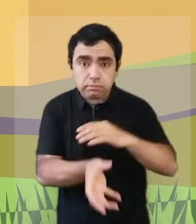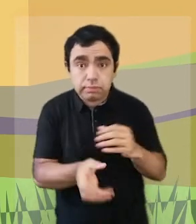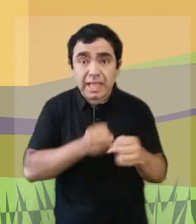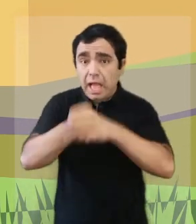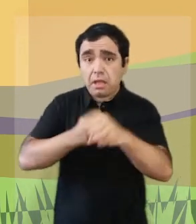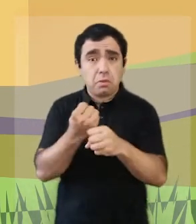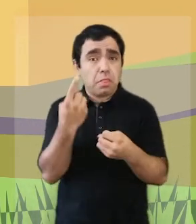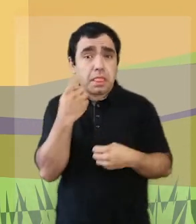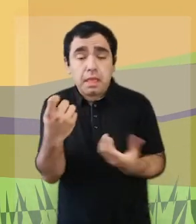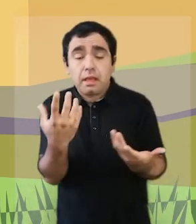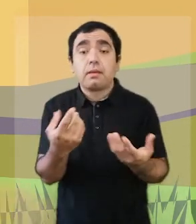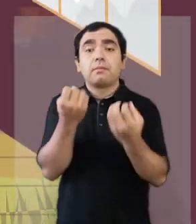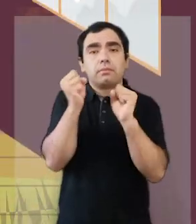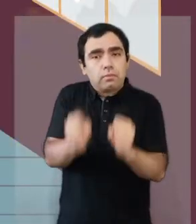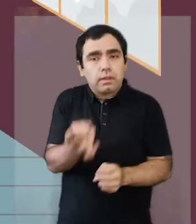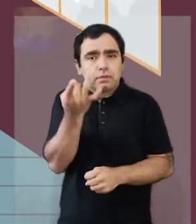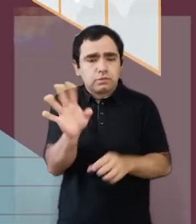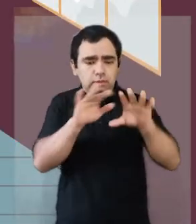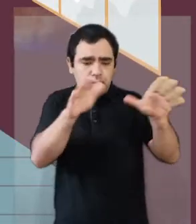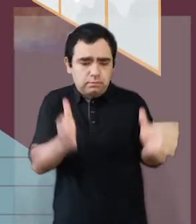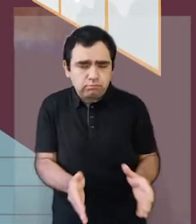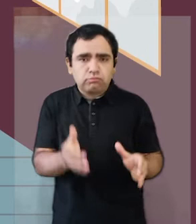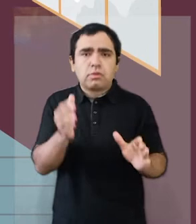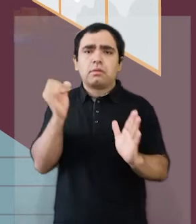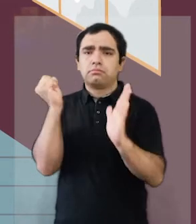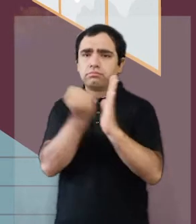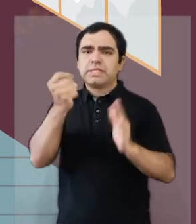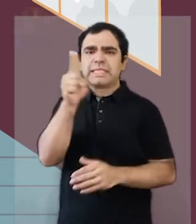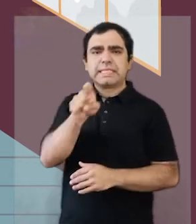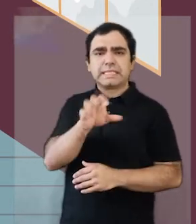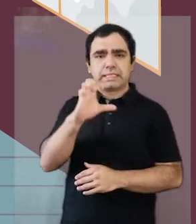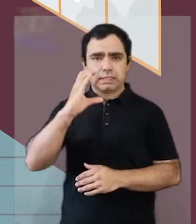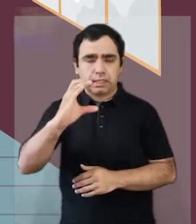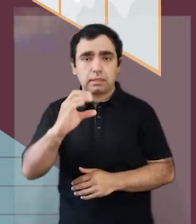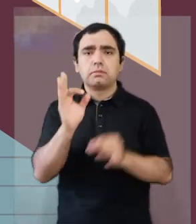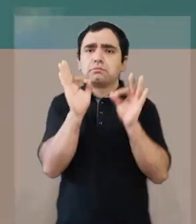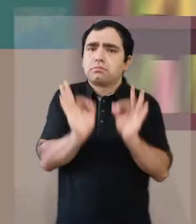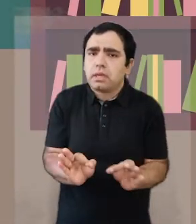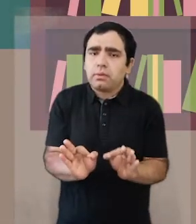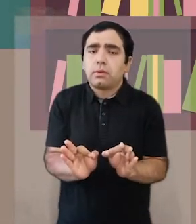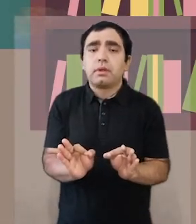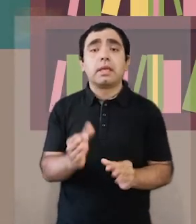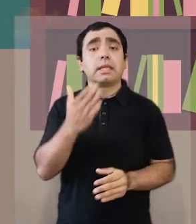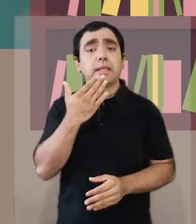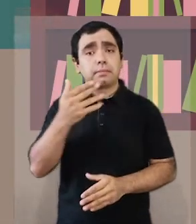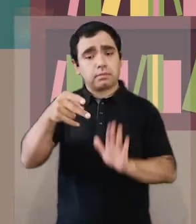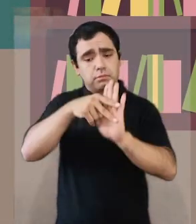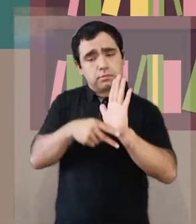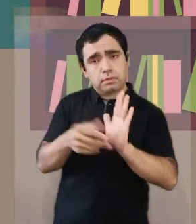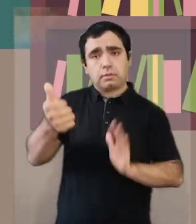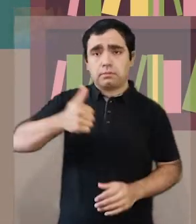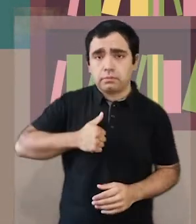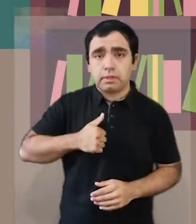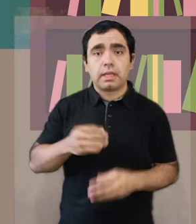leña en cualquier otro día del año, solo se pueden utilizar calefactores a leña certificados por la SEC, que entregan seguridad y